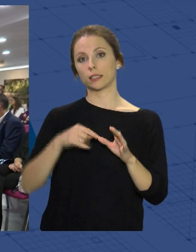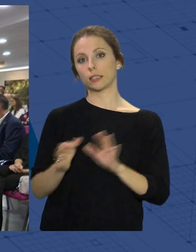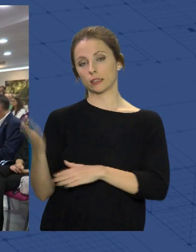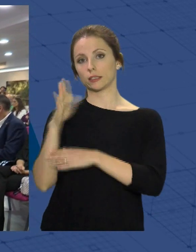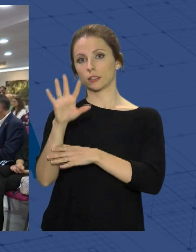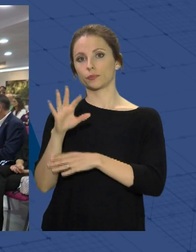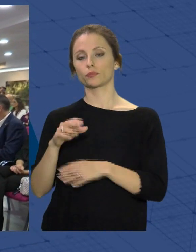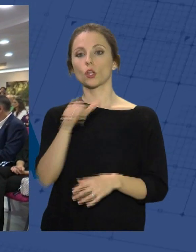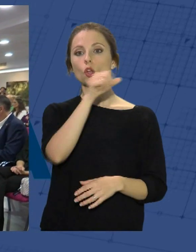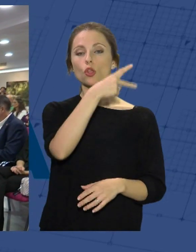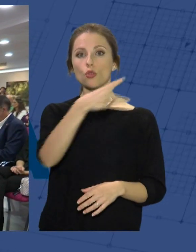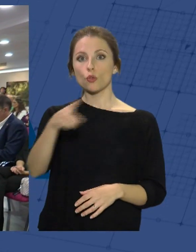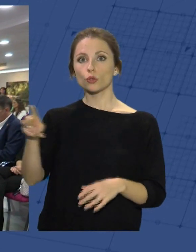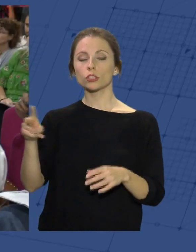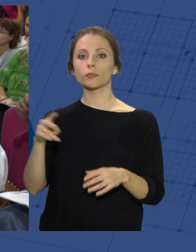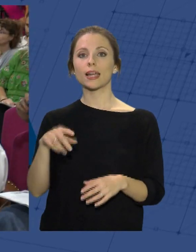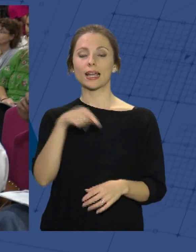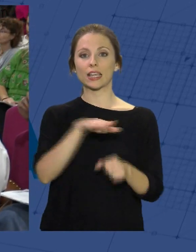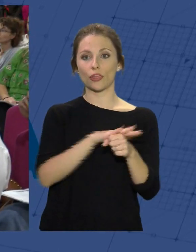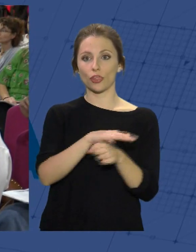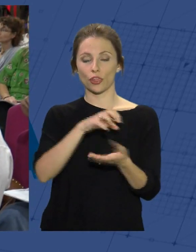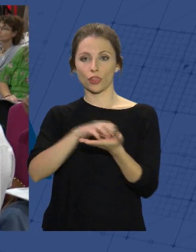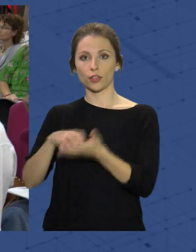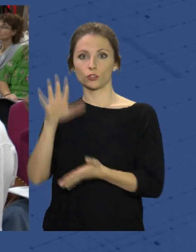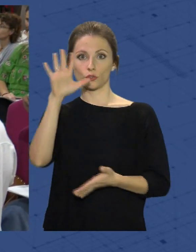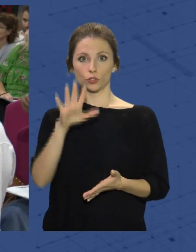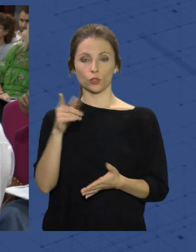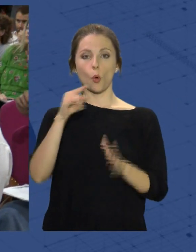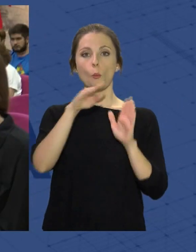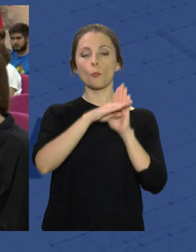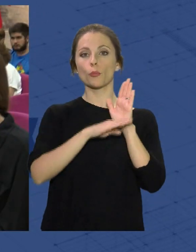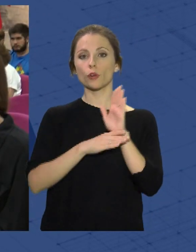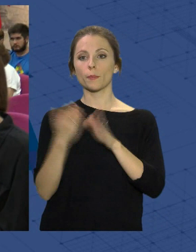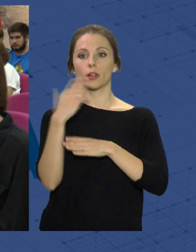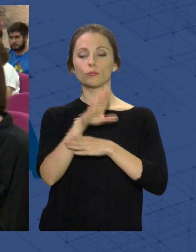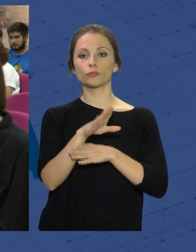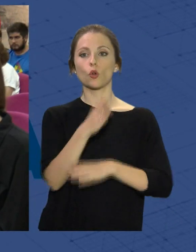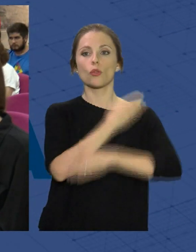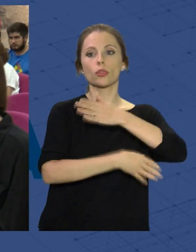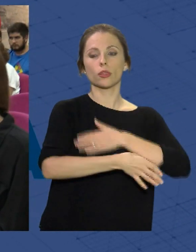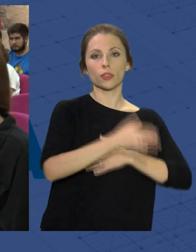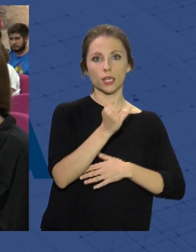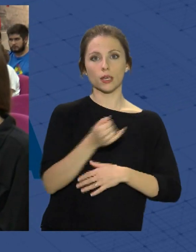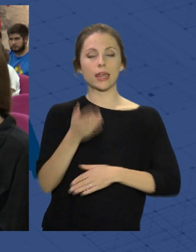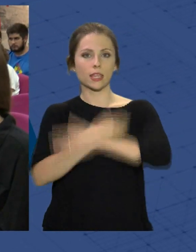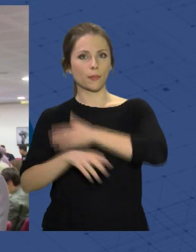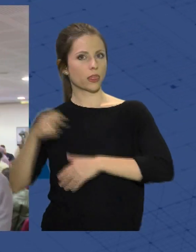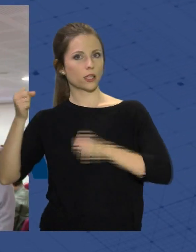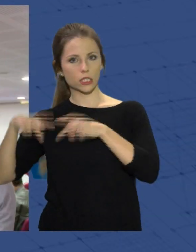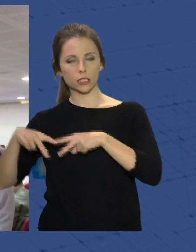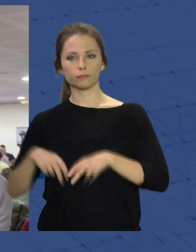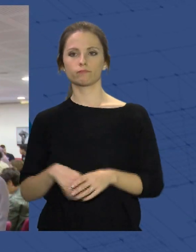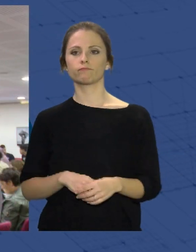semanas, en cinco centros de la provincia, se va a llevar a cabo un programa con alumnos con y sin discapacidad. ¿Con qué idea?